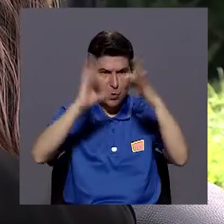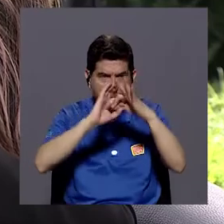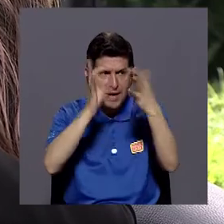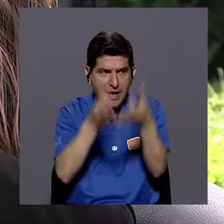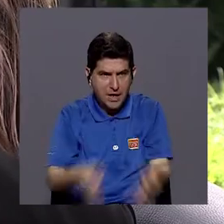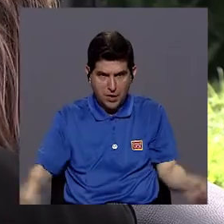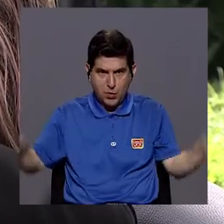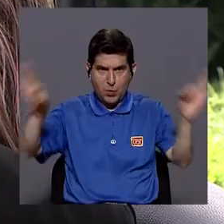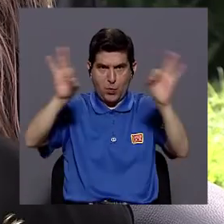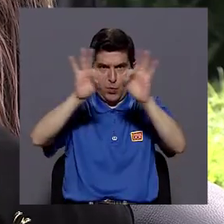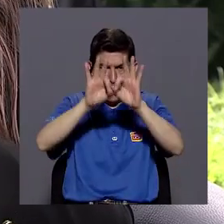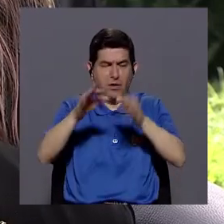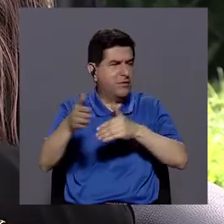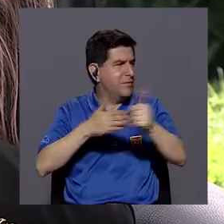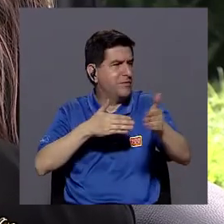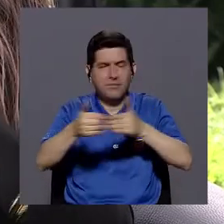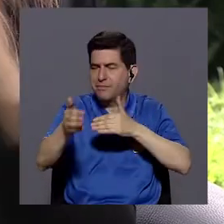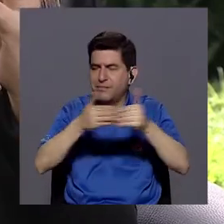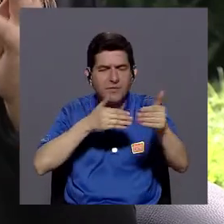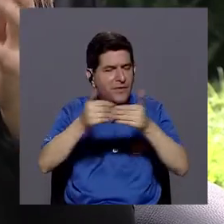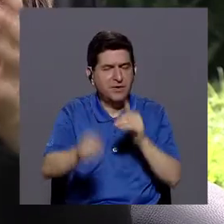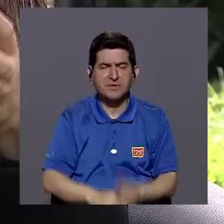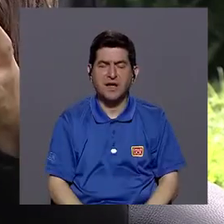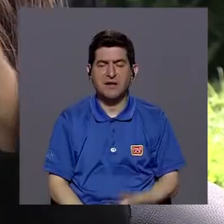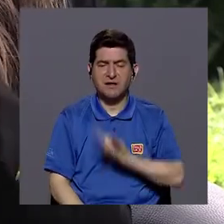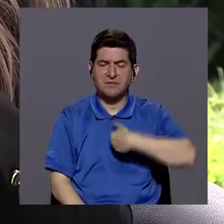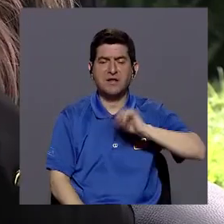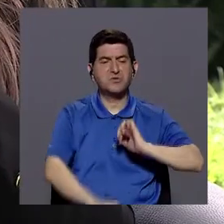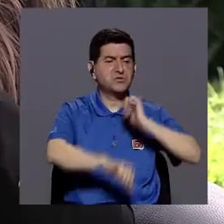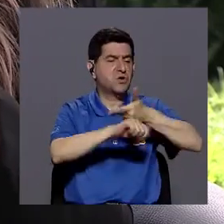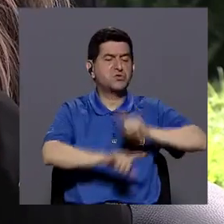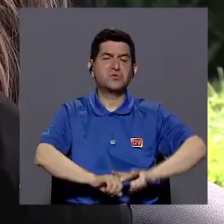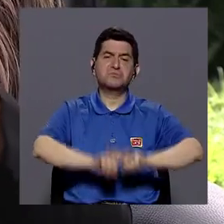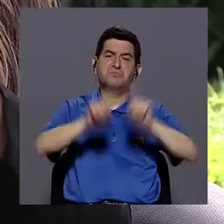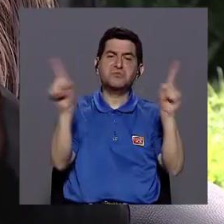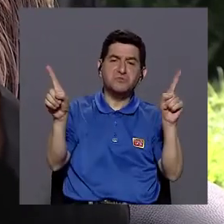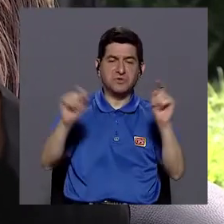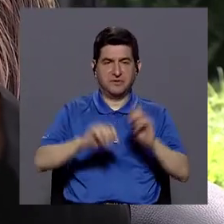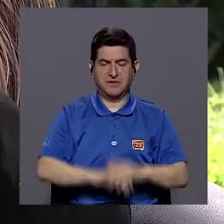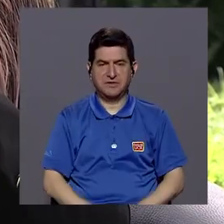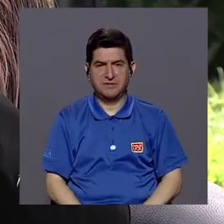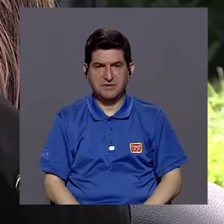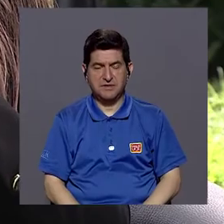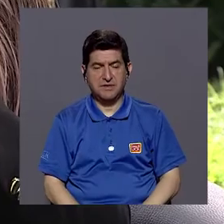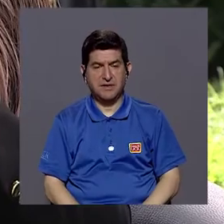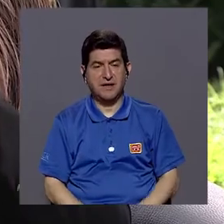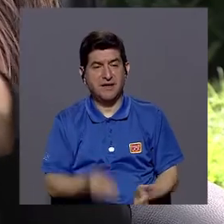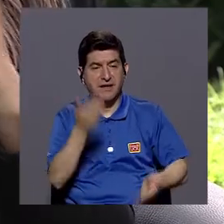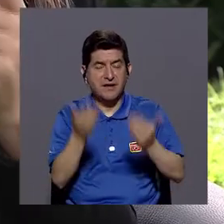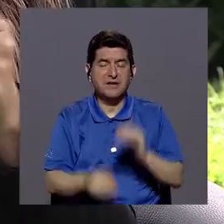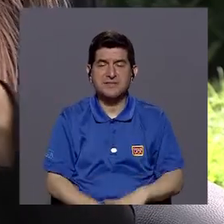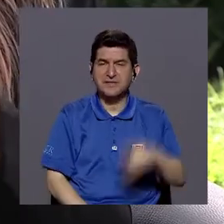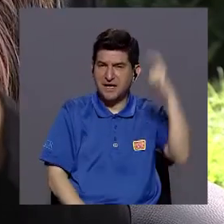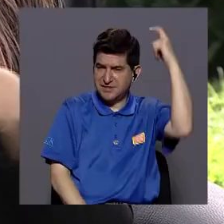vínculo que también va a ser importante, ¿verdad? Porque a pesar de que siempre solemos diferenciar lo más